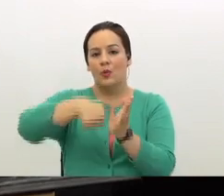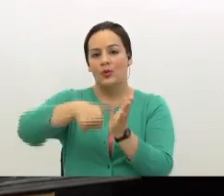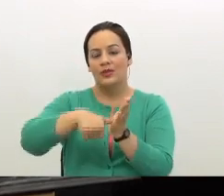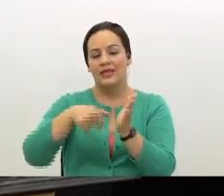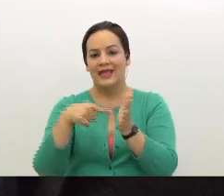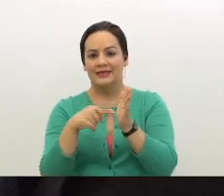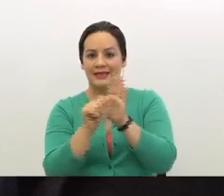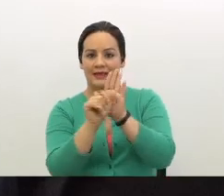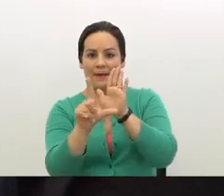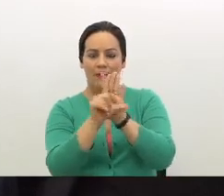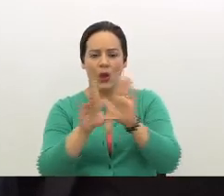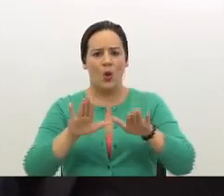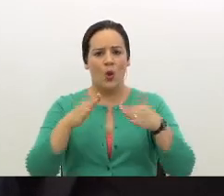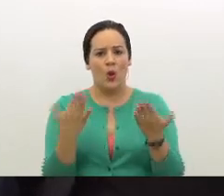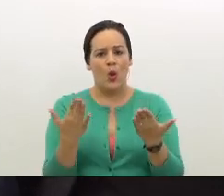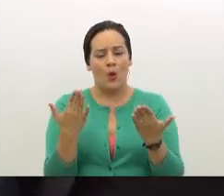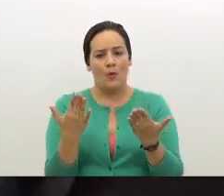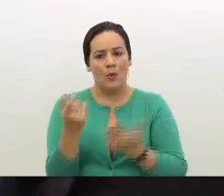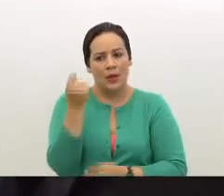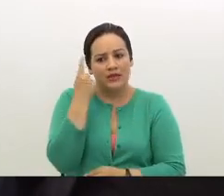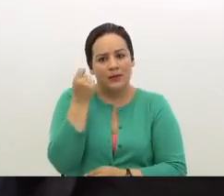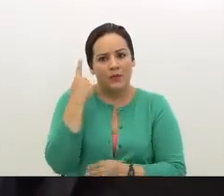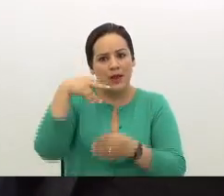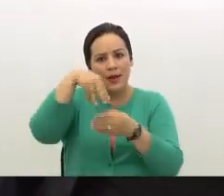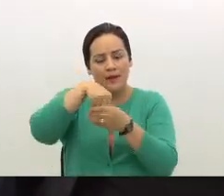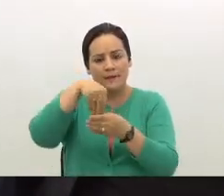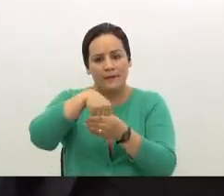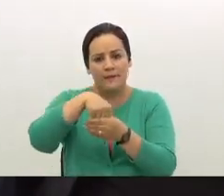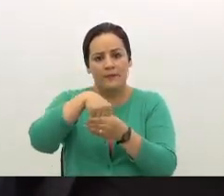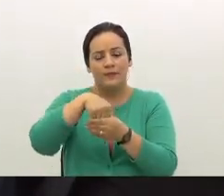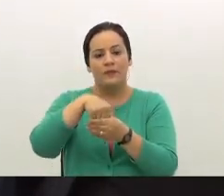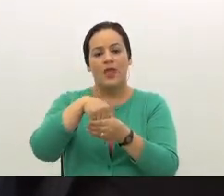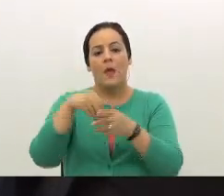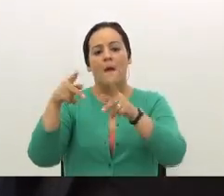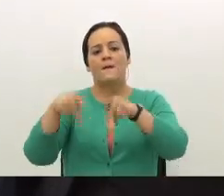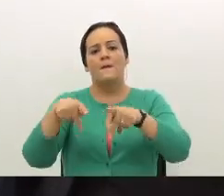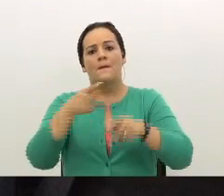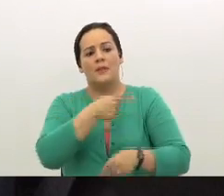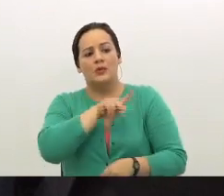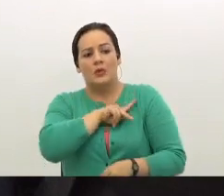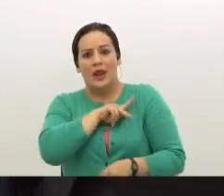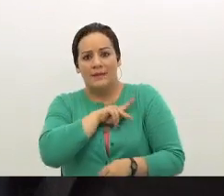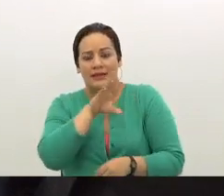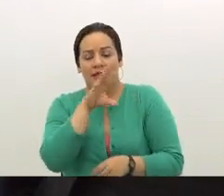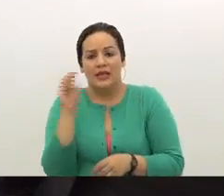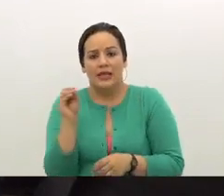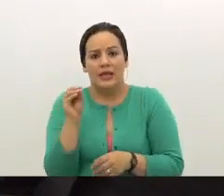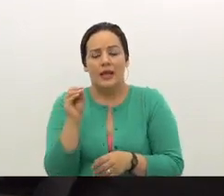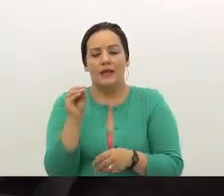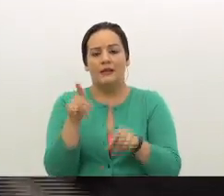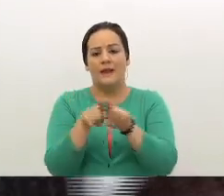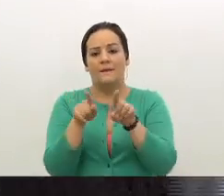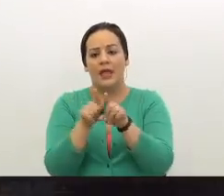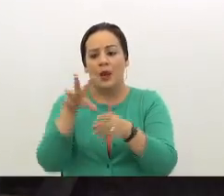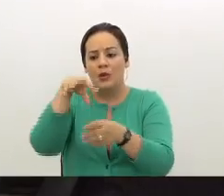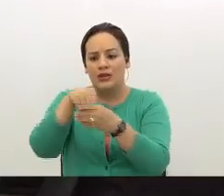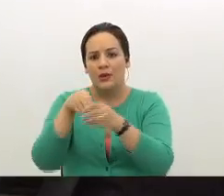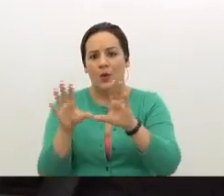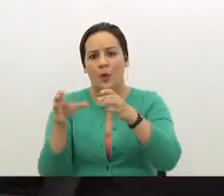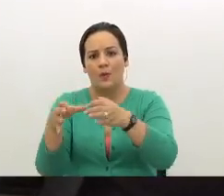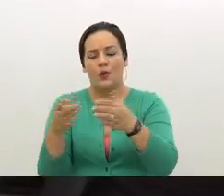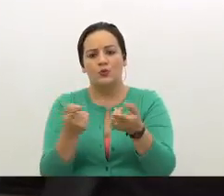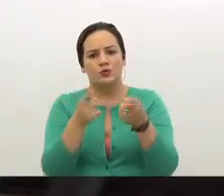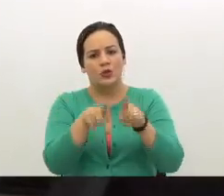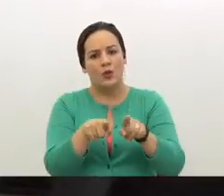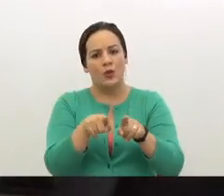Legislativa. ¿Cómo interpretó personalmente y también al interno de la Comisión lo que sucedió con el